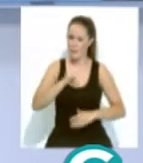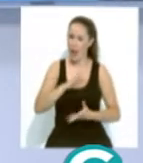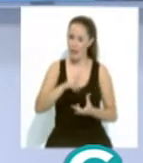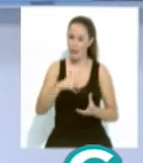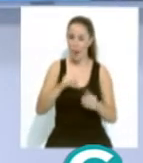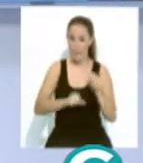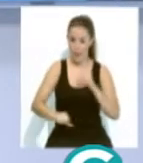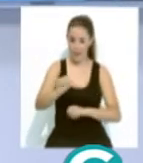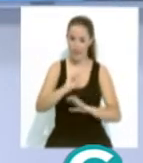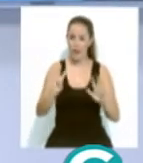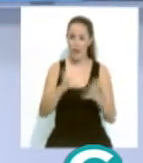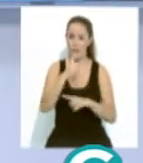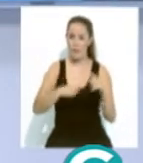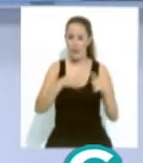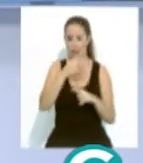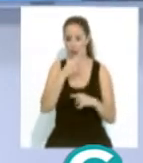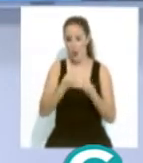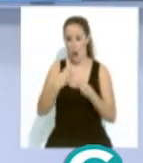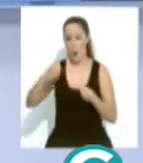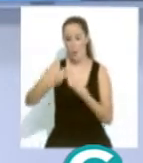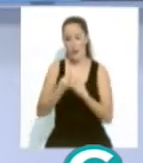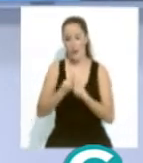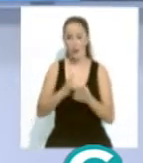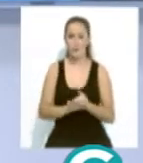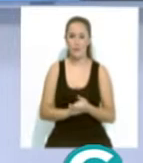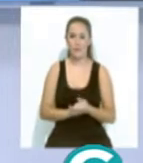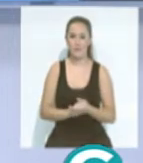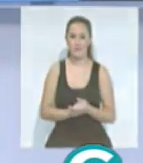noticias a partir de las ocho y media con nuestro compañero Nacho Limón.